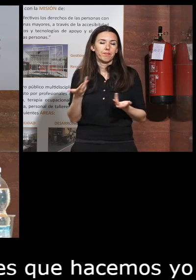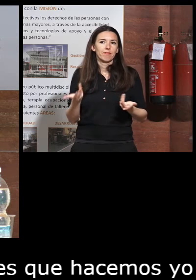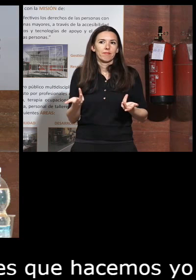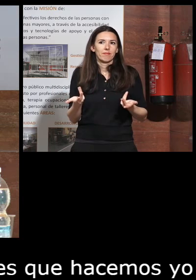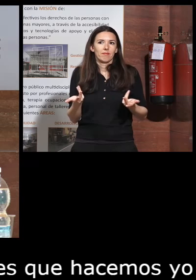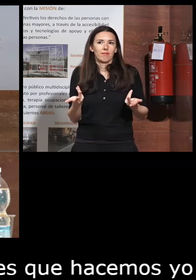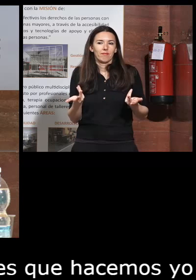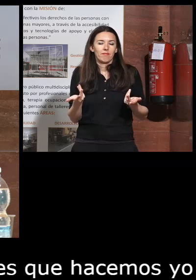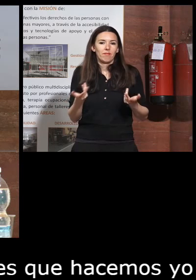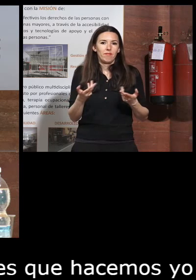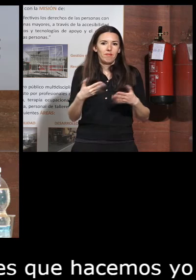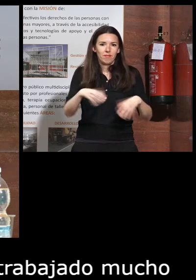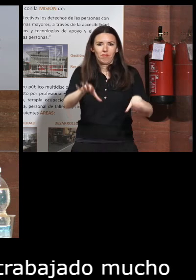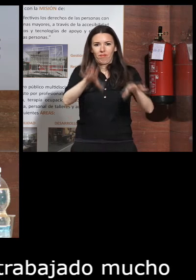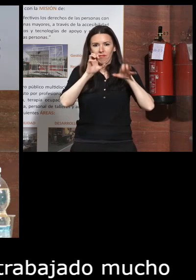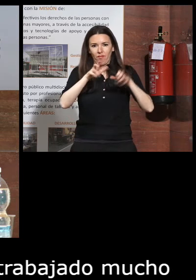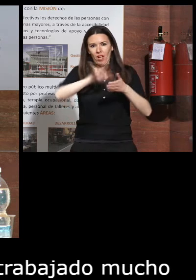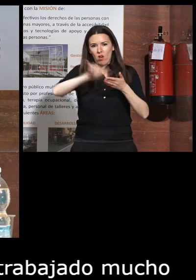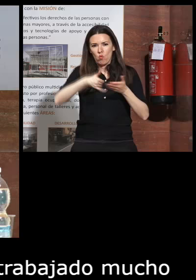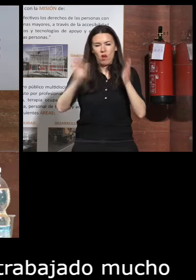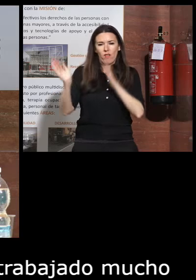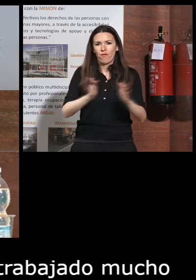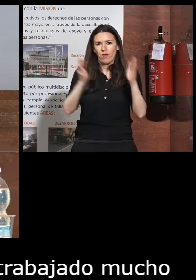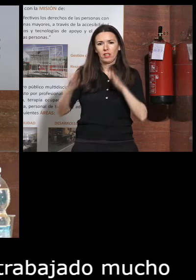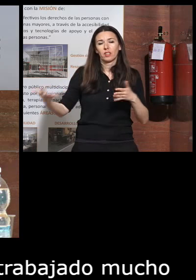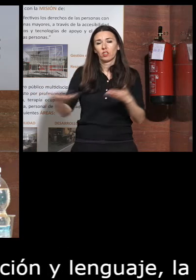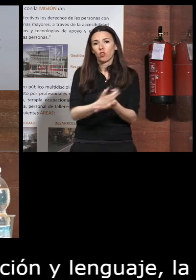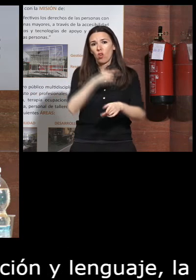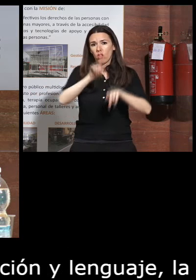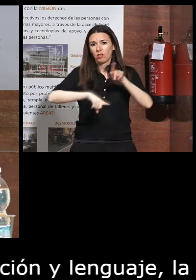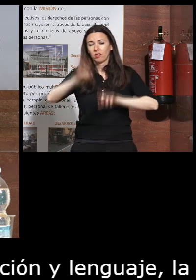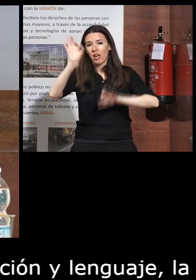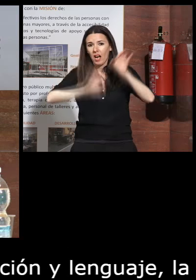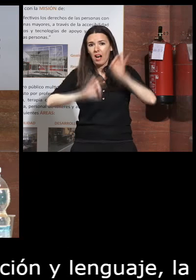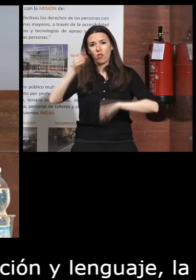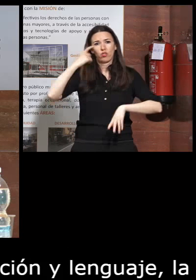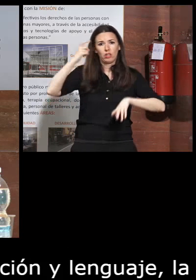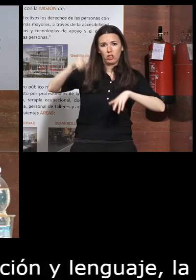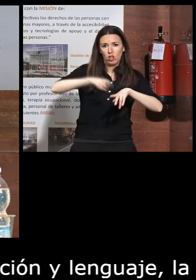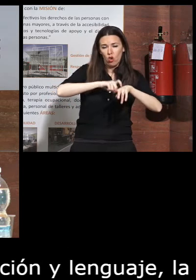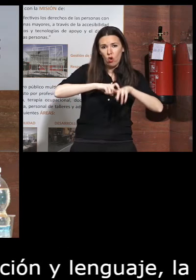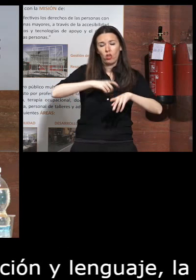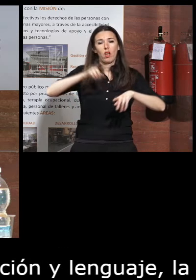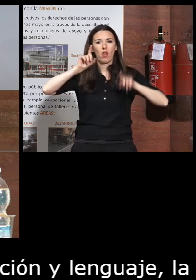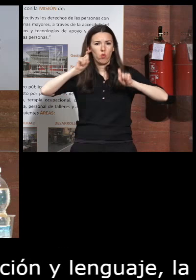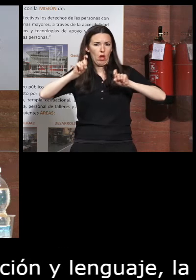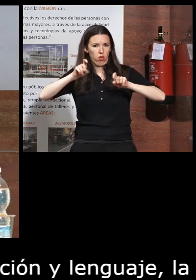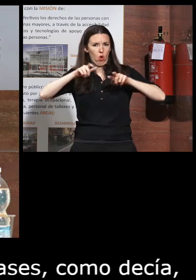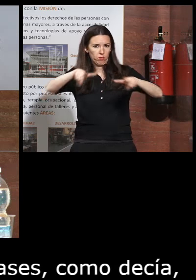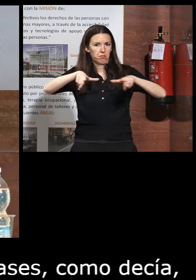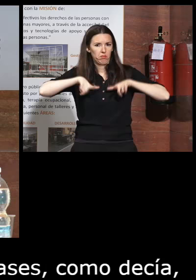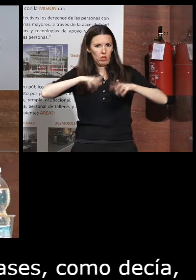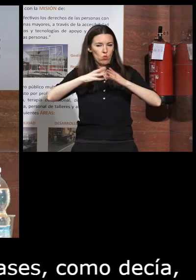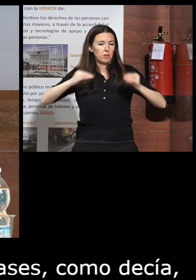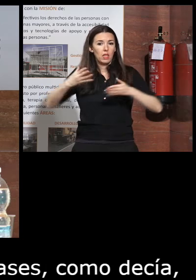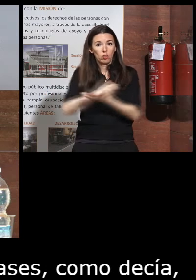la adquisición de lenguaje en todas sus fases como decía en grados de psicología de educación y demás y me parece